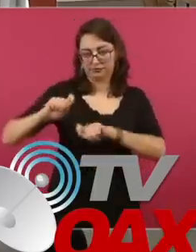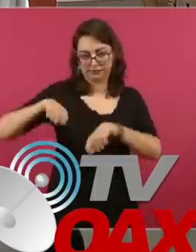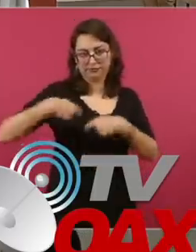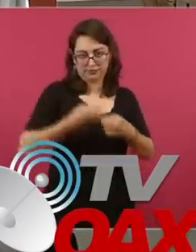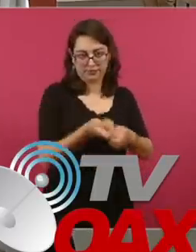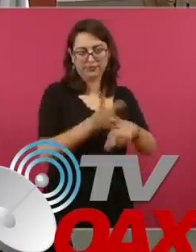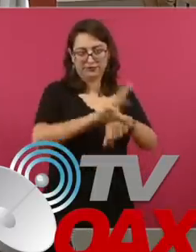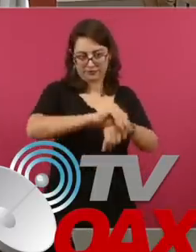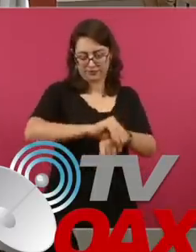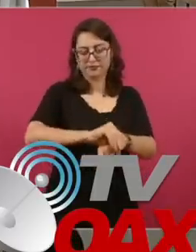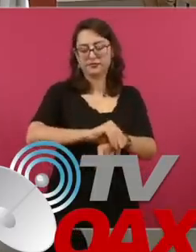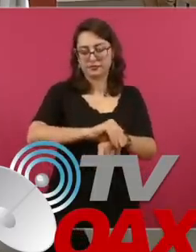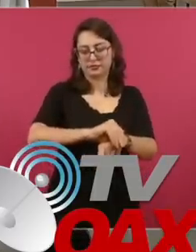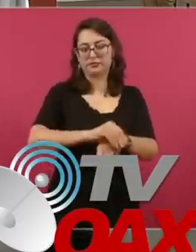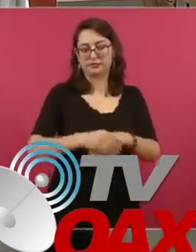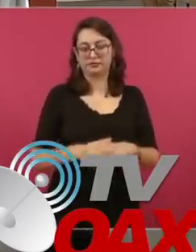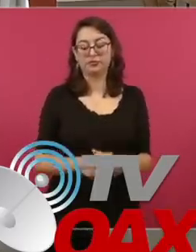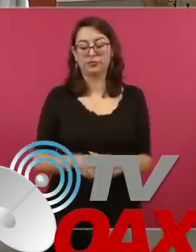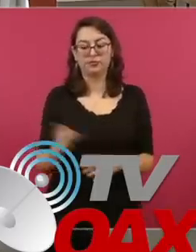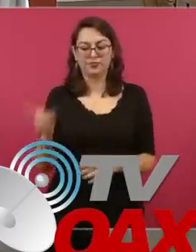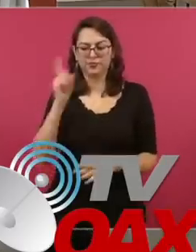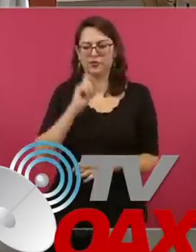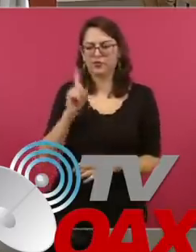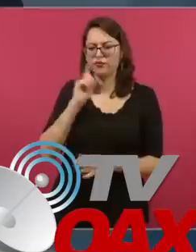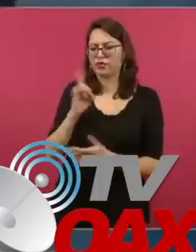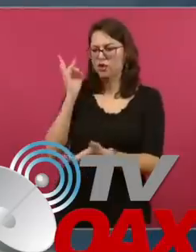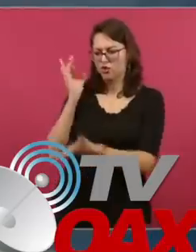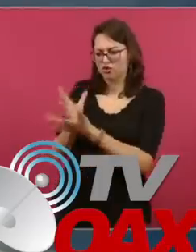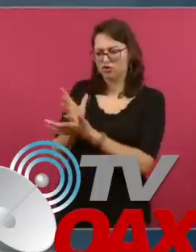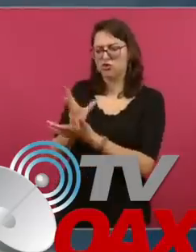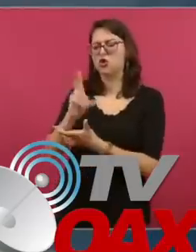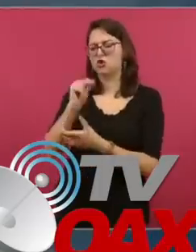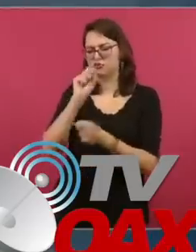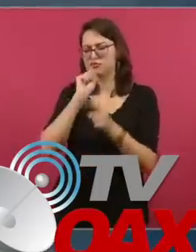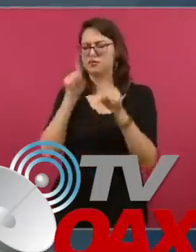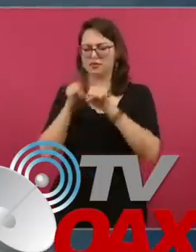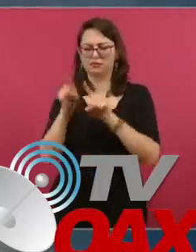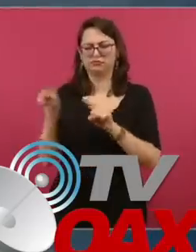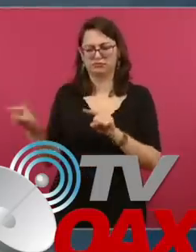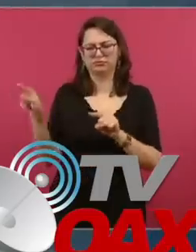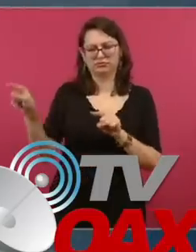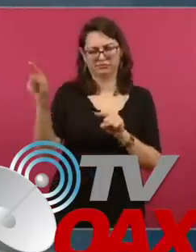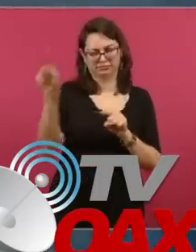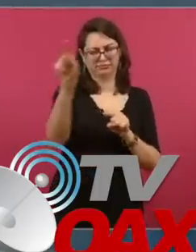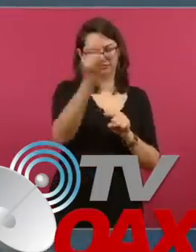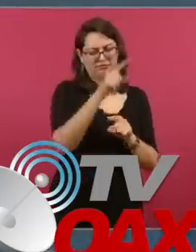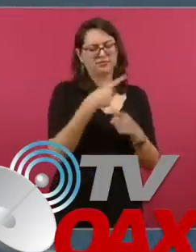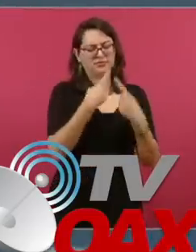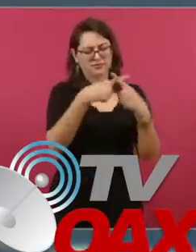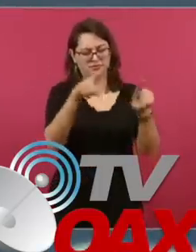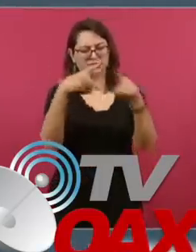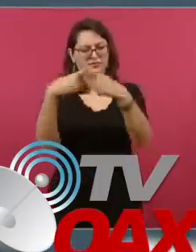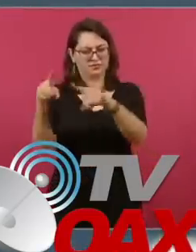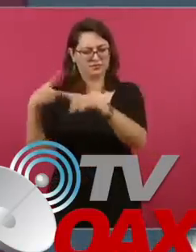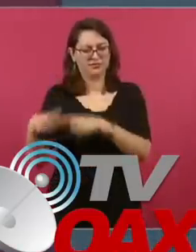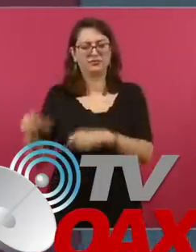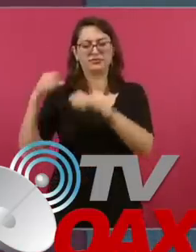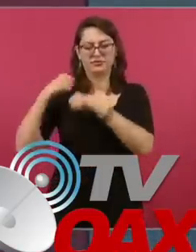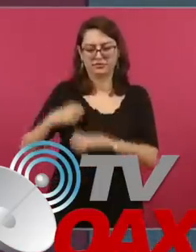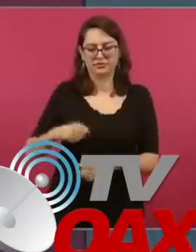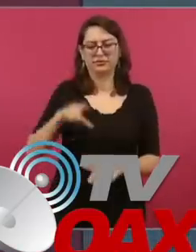En ese entonces, pero no solo ella, sino después se los